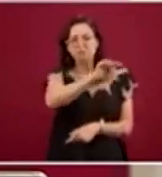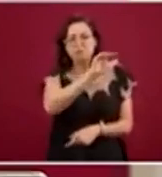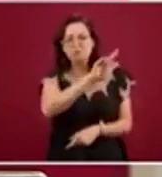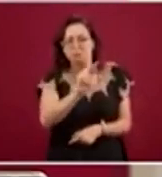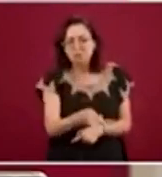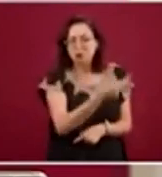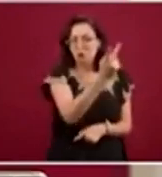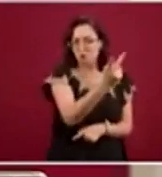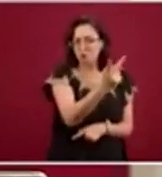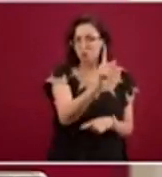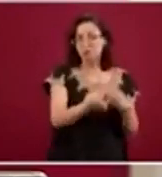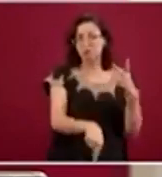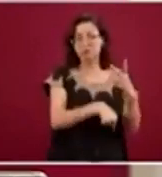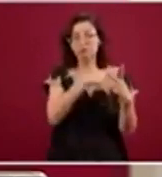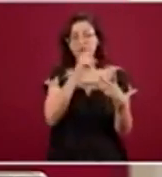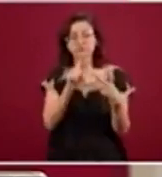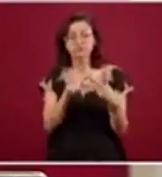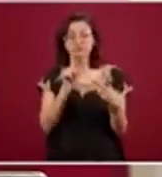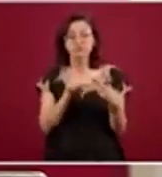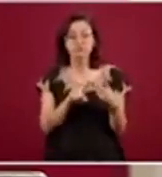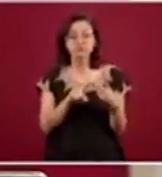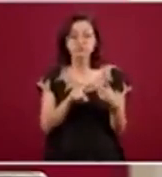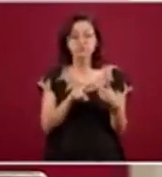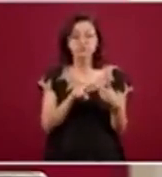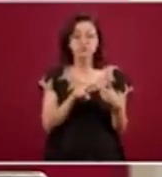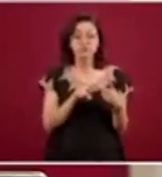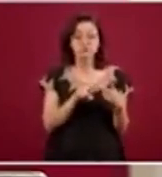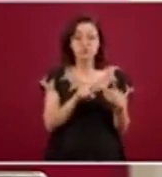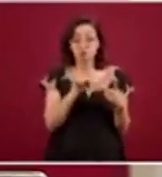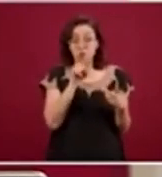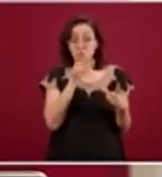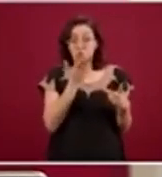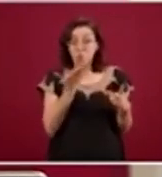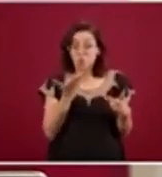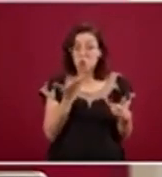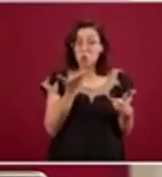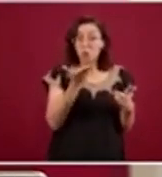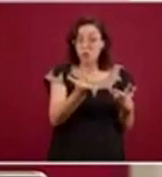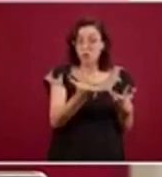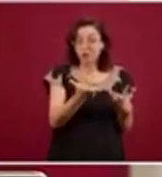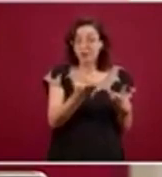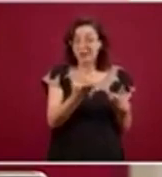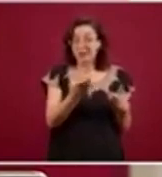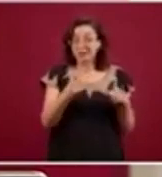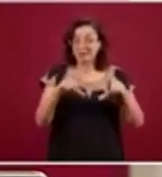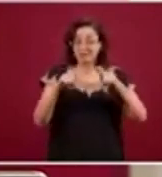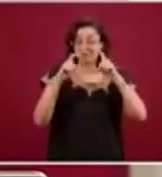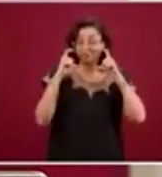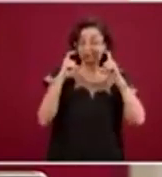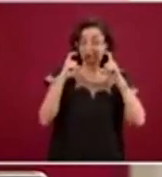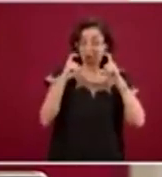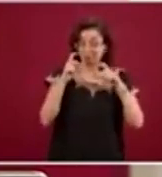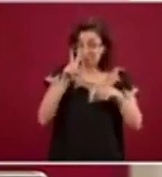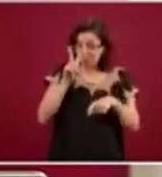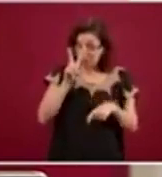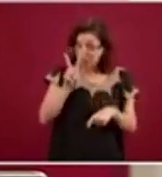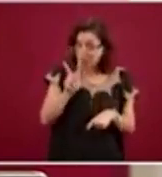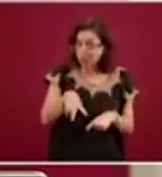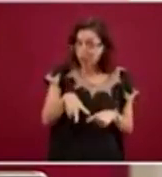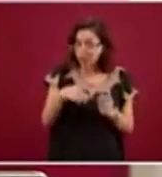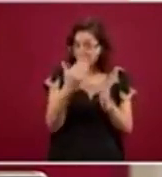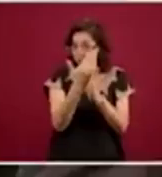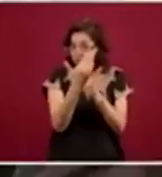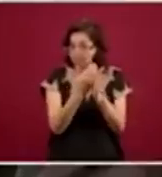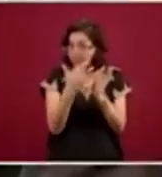Número dos, asegúrese que su expectativa sobre los insumos que necesita corresponden con la